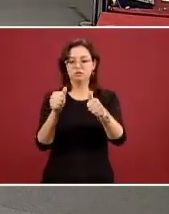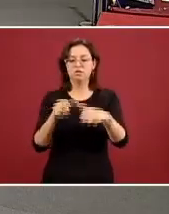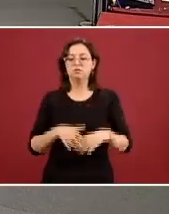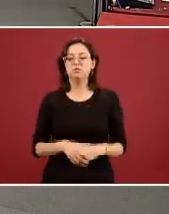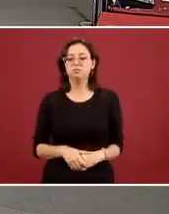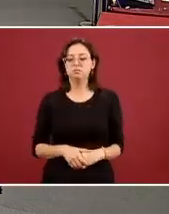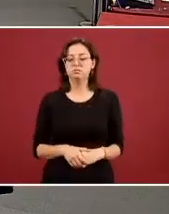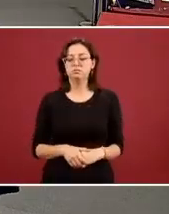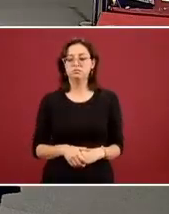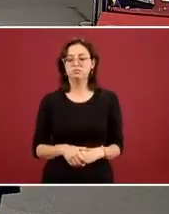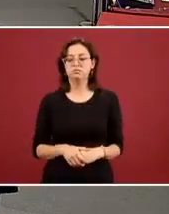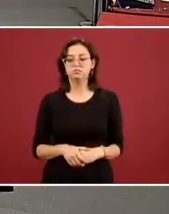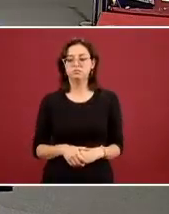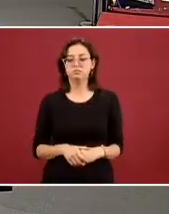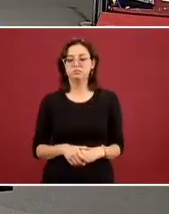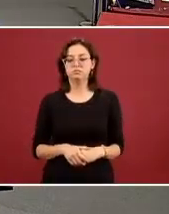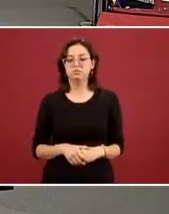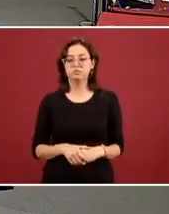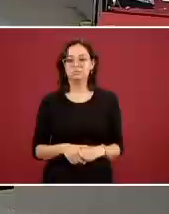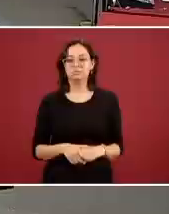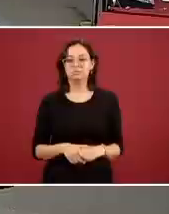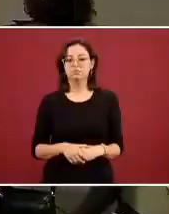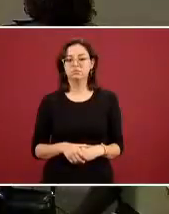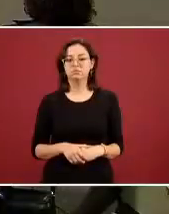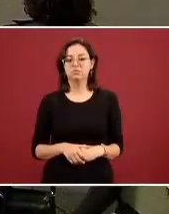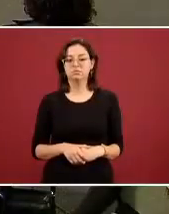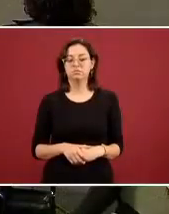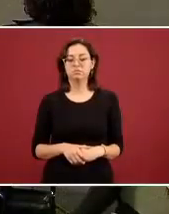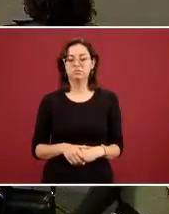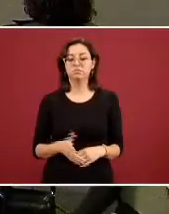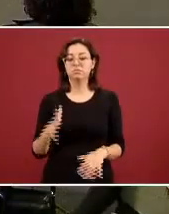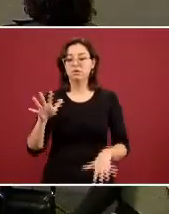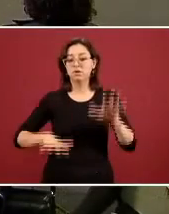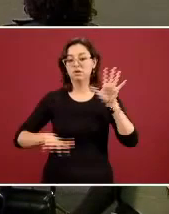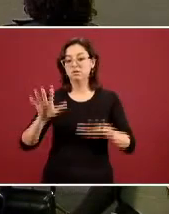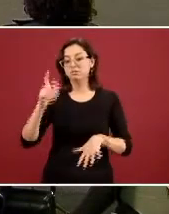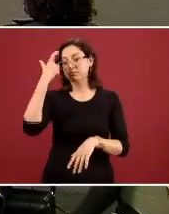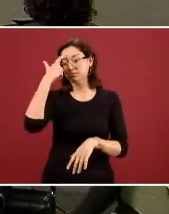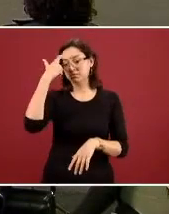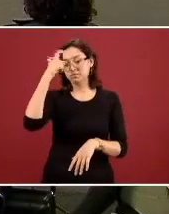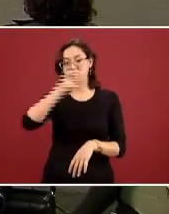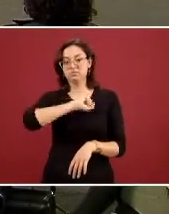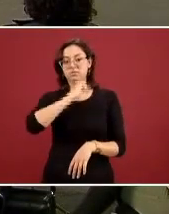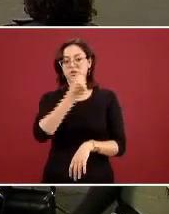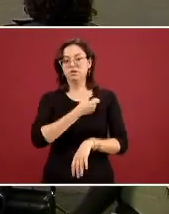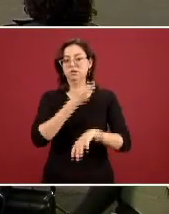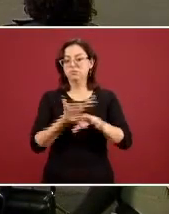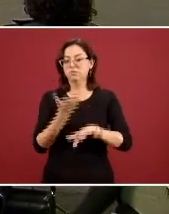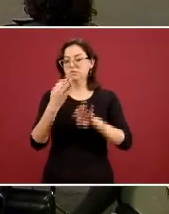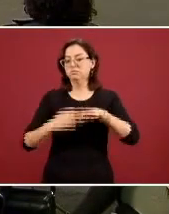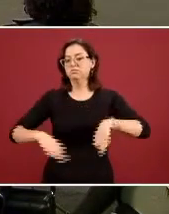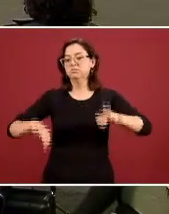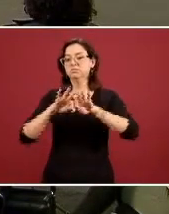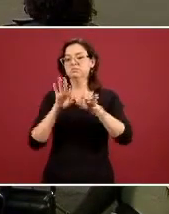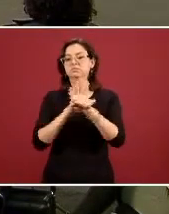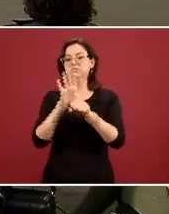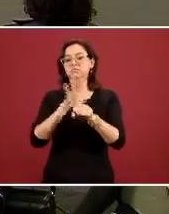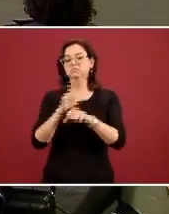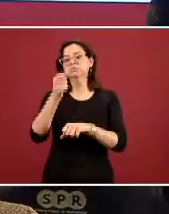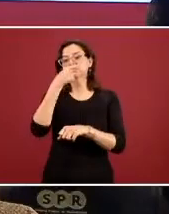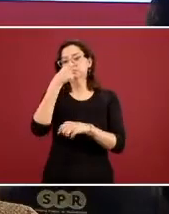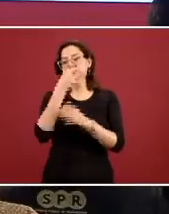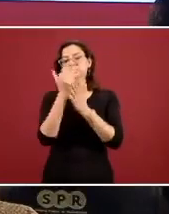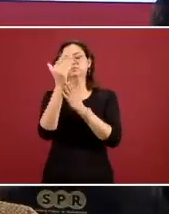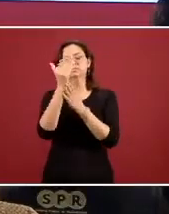a veces nos damos cuenta que una de las formas más importantes de atender la salud mental en la población es la menos medicalizada